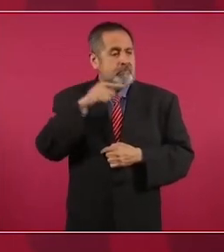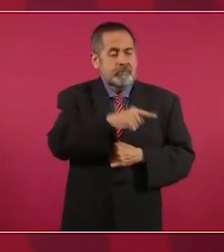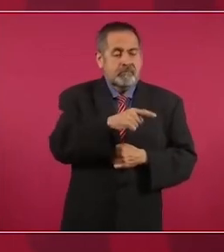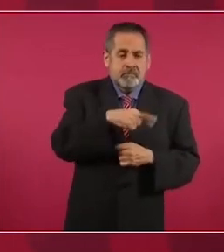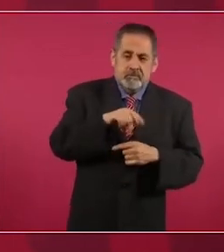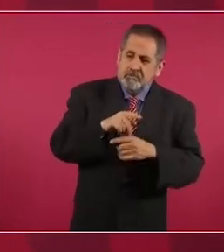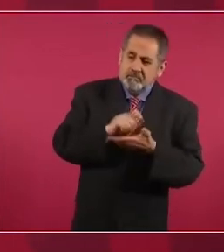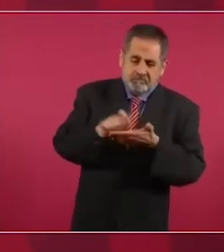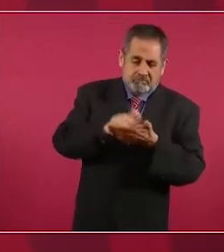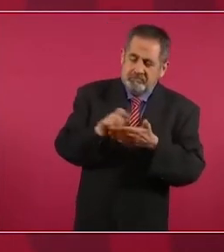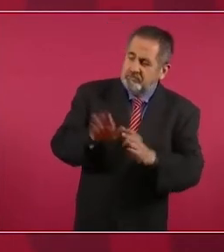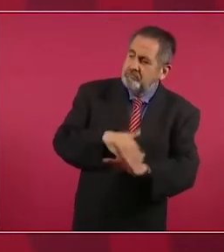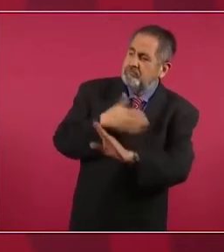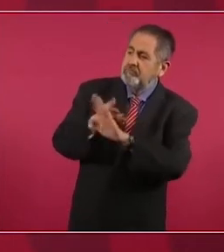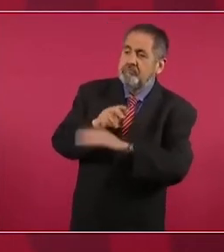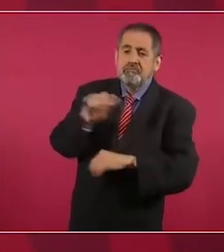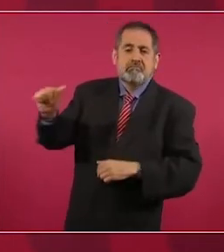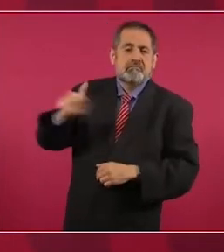presidente Madero